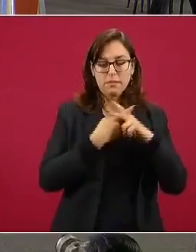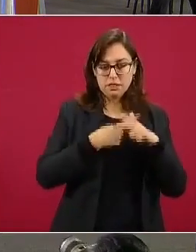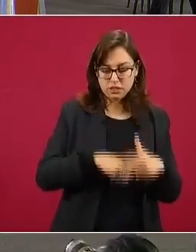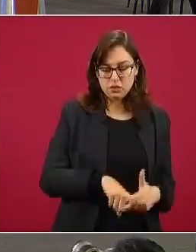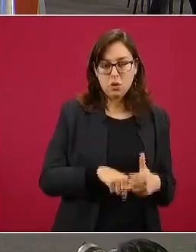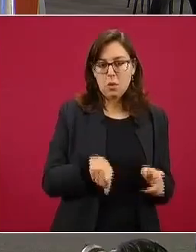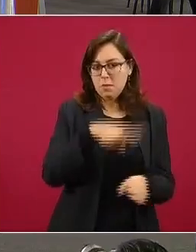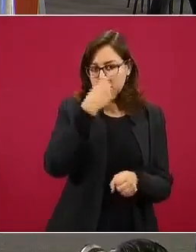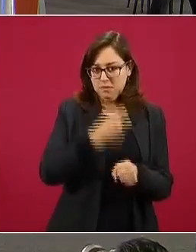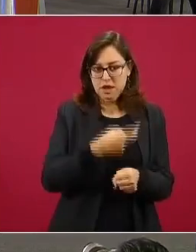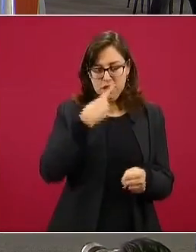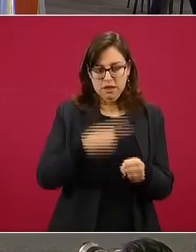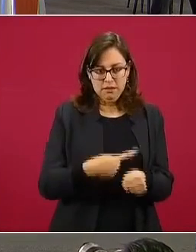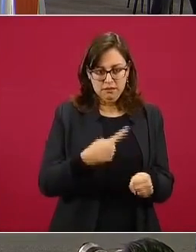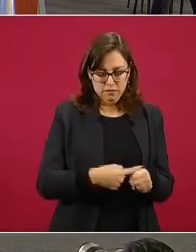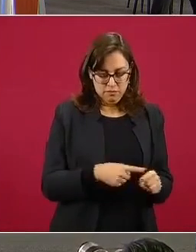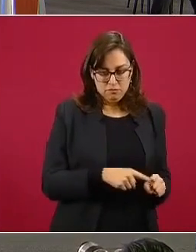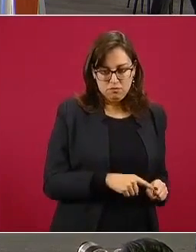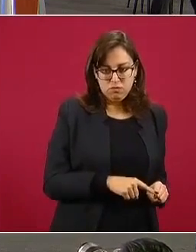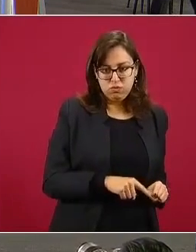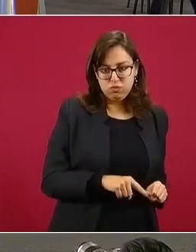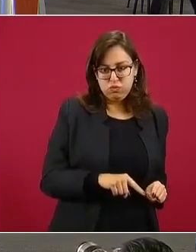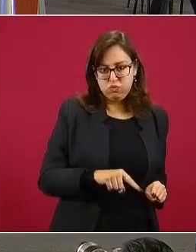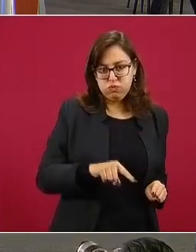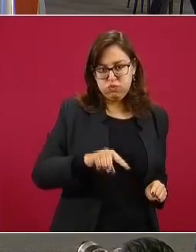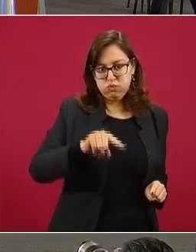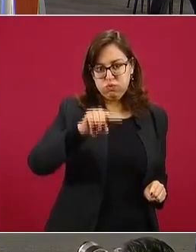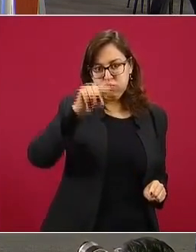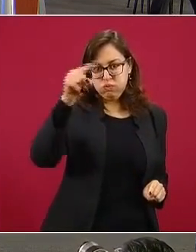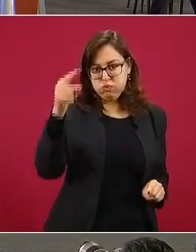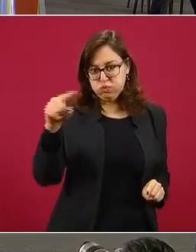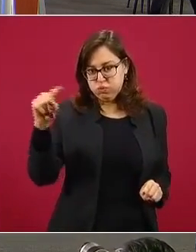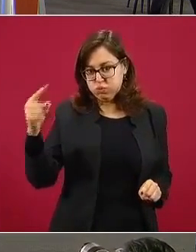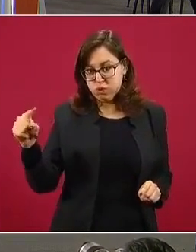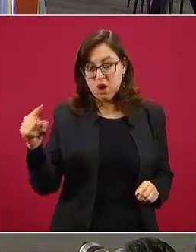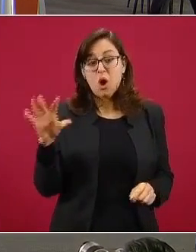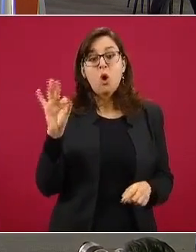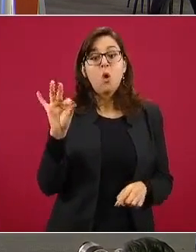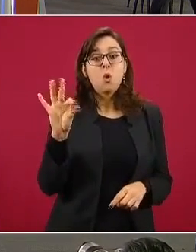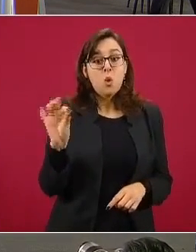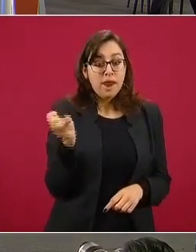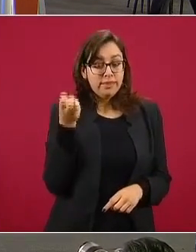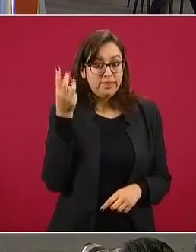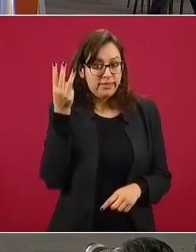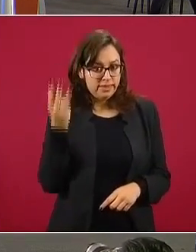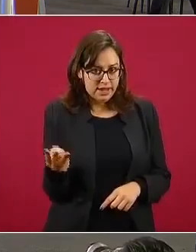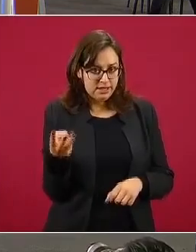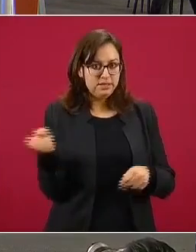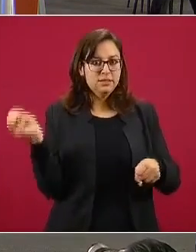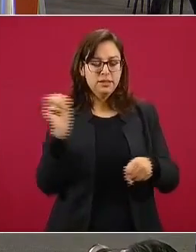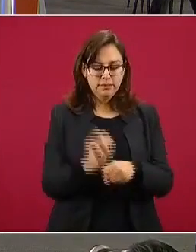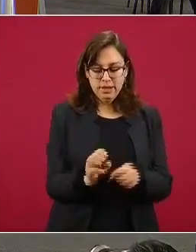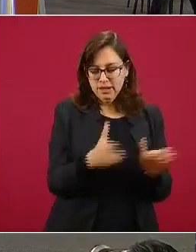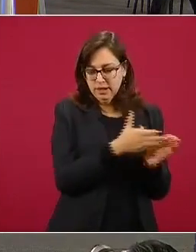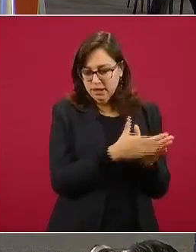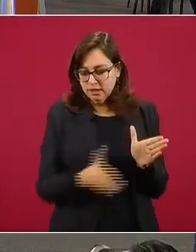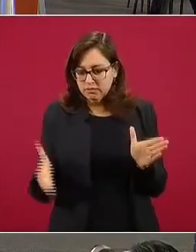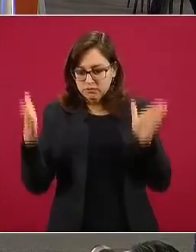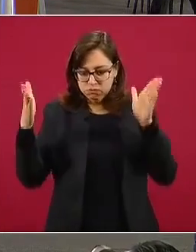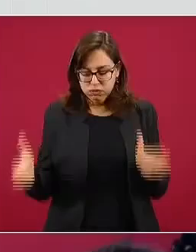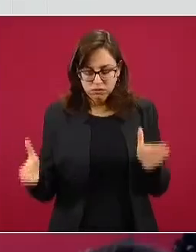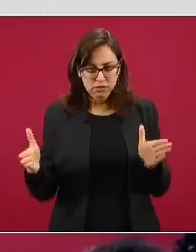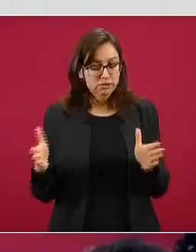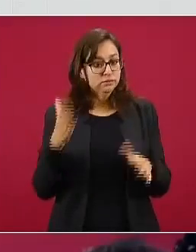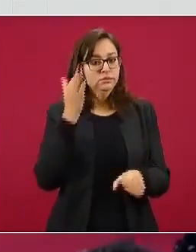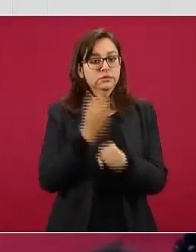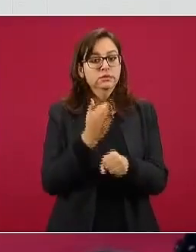tuvimos el primer caso. Terminan en la semana 43, porque es el periodo donde hay datos estables, en este momento